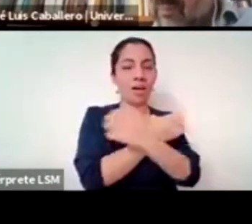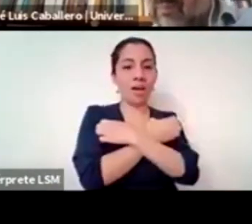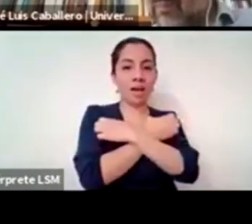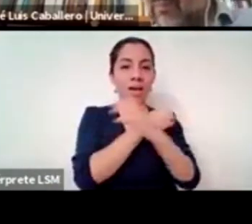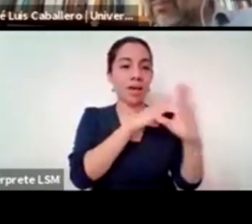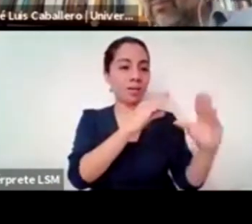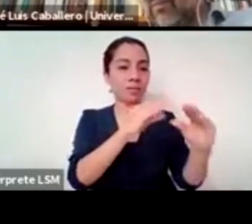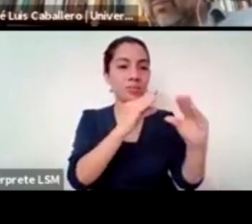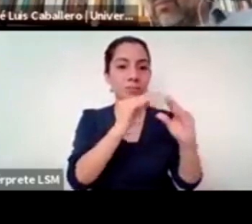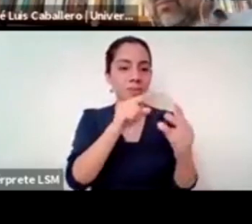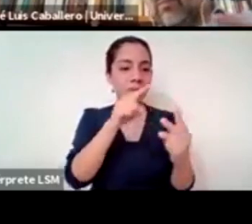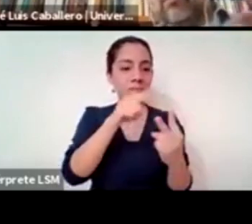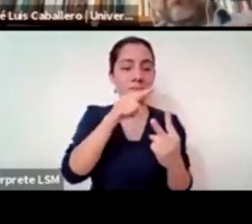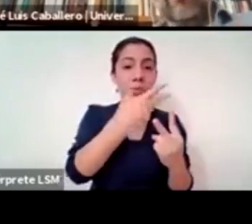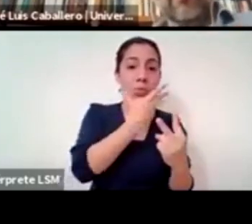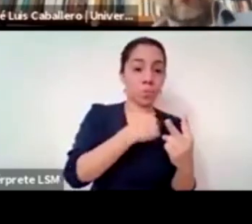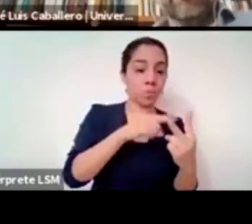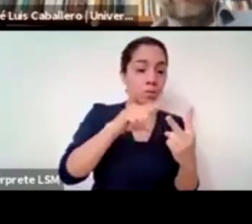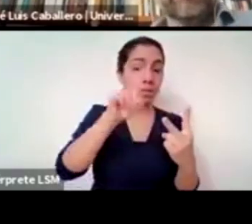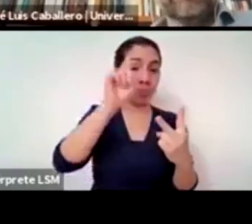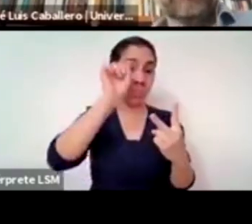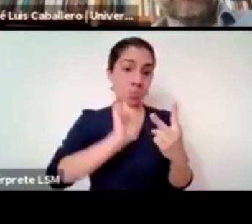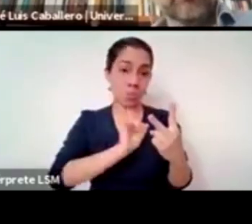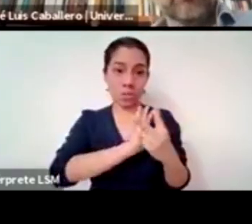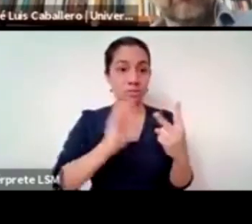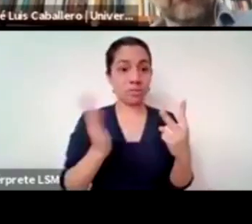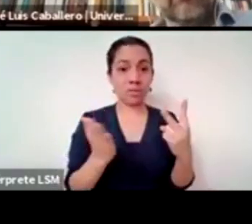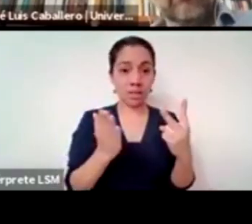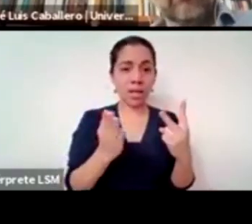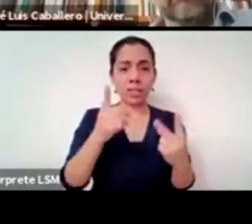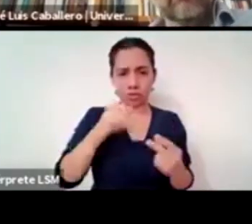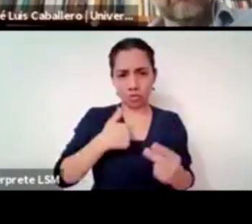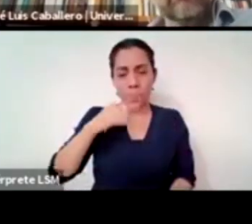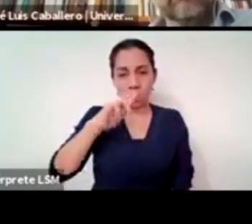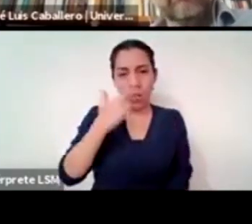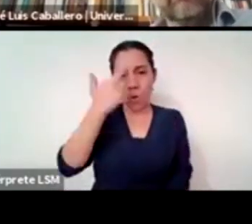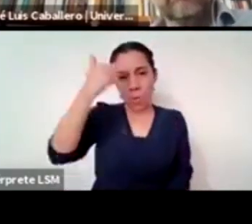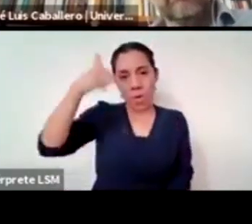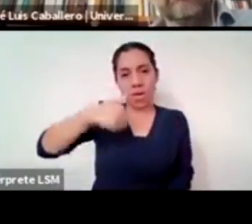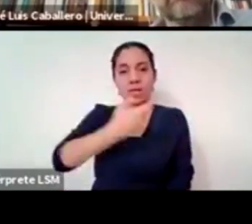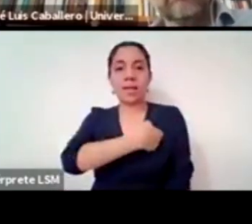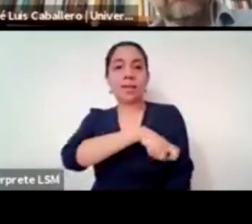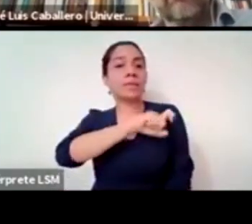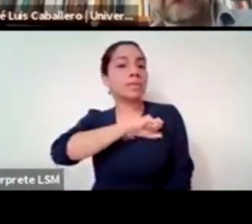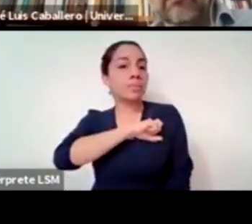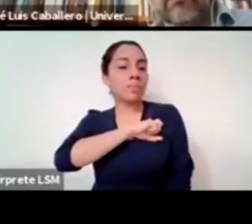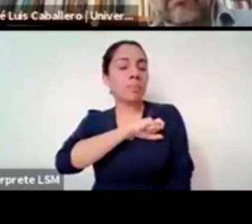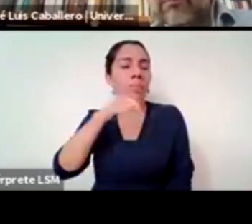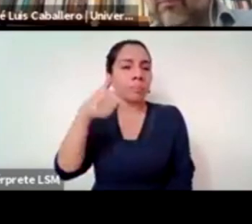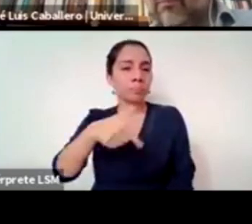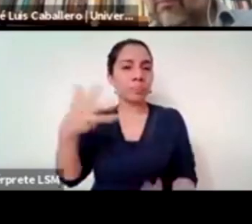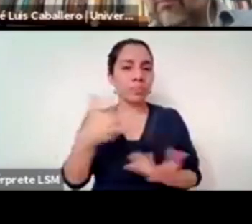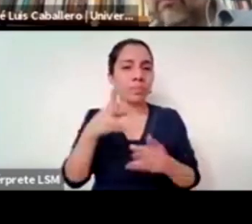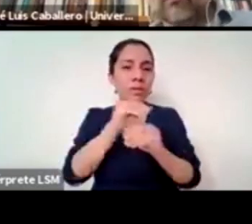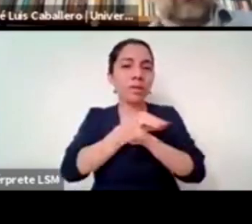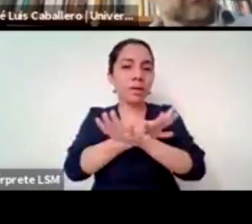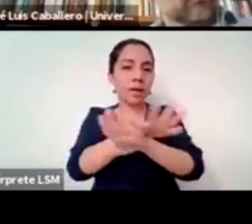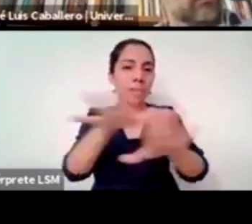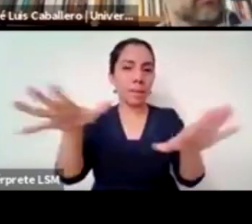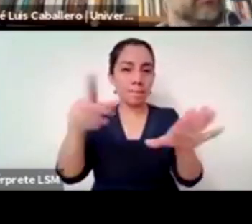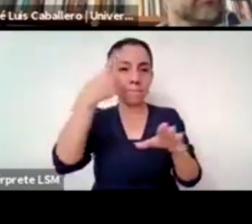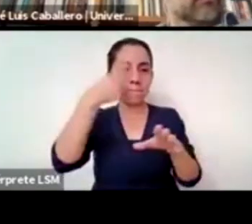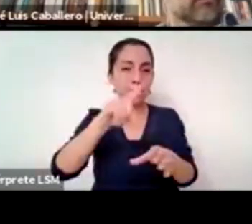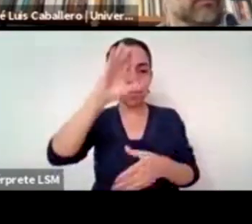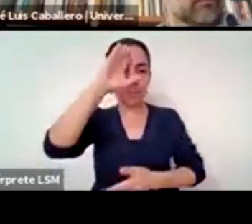aquí en España en una gran campaña que hizo una organización católica de la extrema